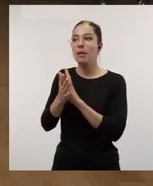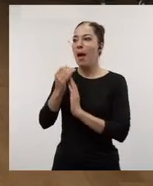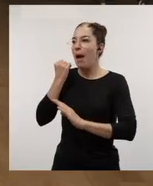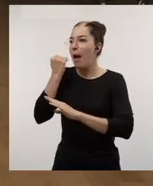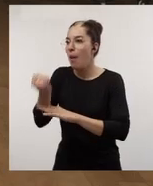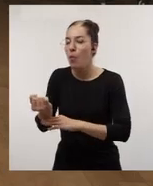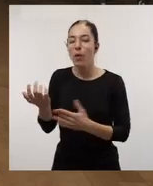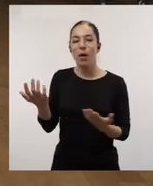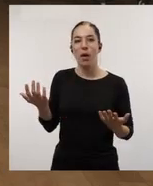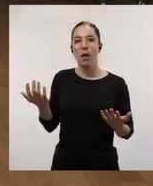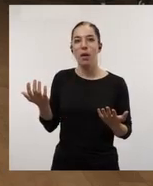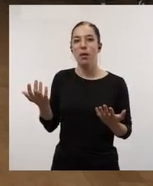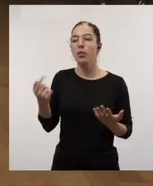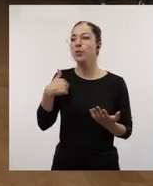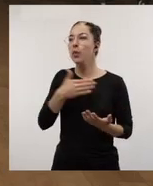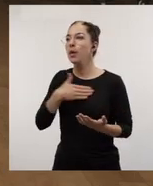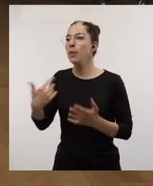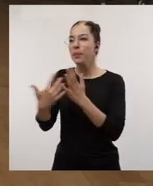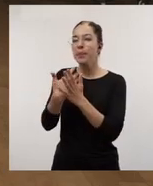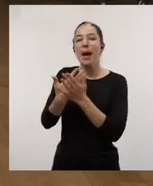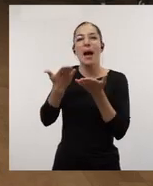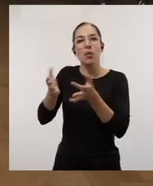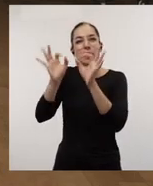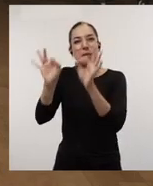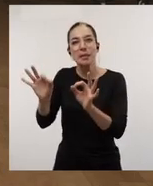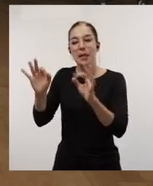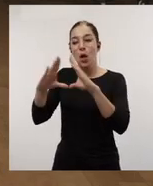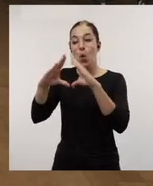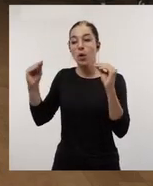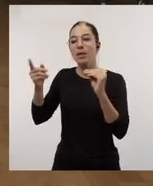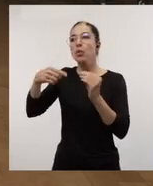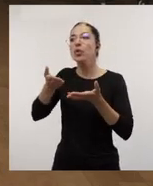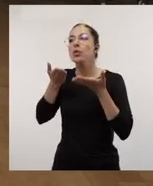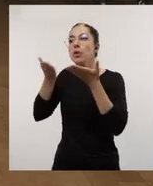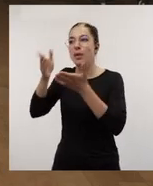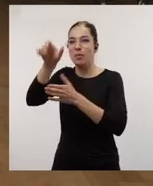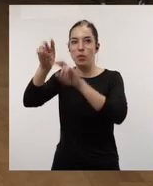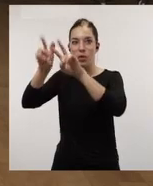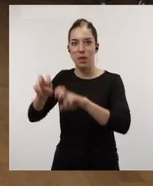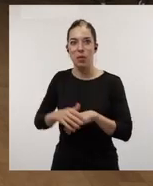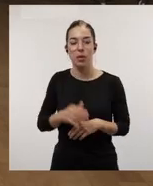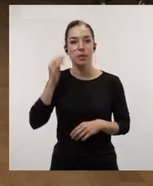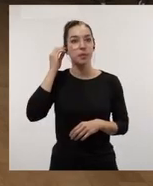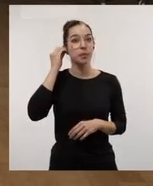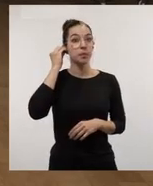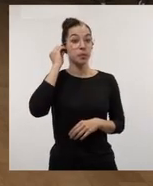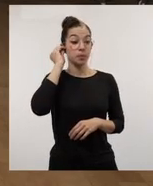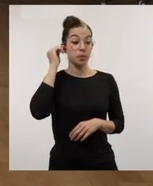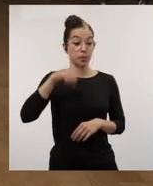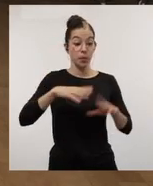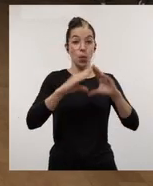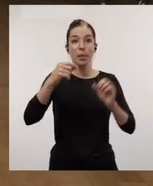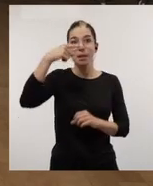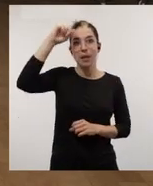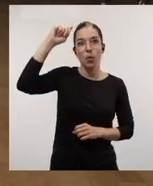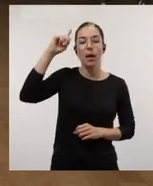potenciar, reforzar. Me gustaría que nos contaras ayudas concretas que desde la universidad les dais a esos investigadores. En